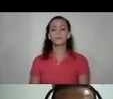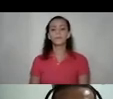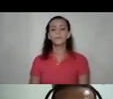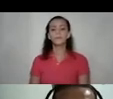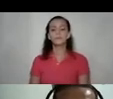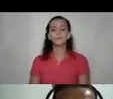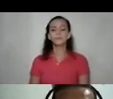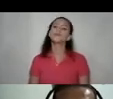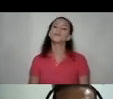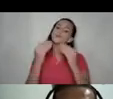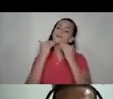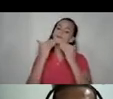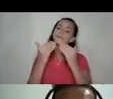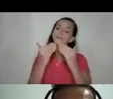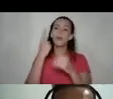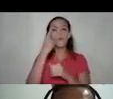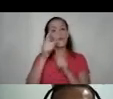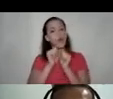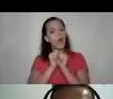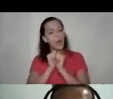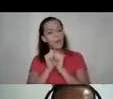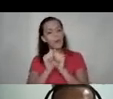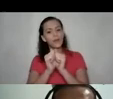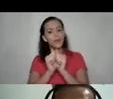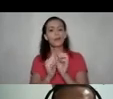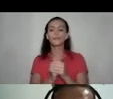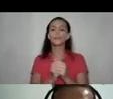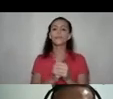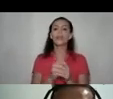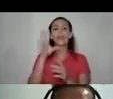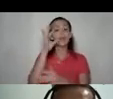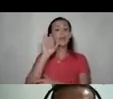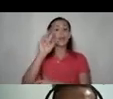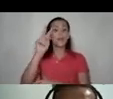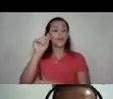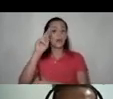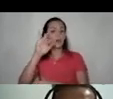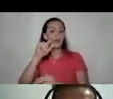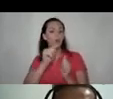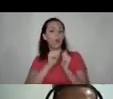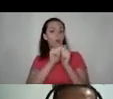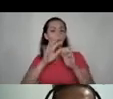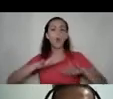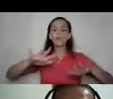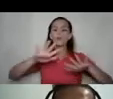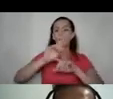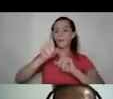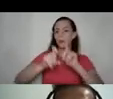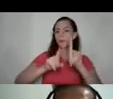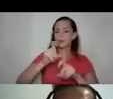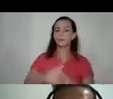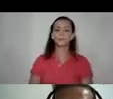muchas gracias por acompañarnos creo que Ivania ahorita nos va a acompañar con el espacio de preguntas